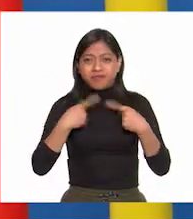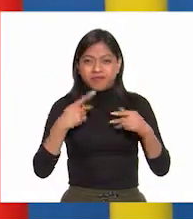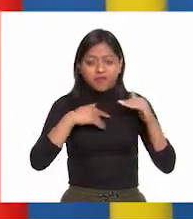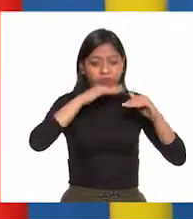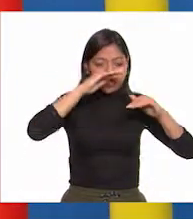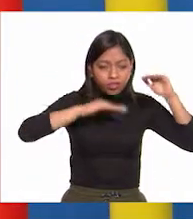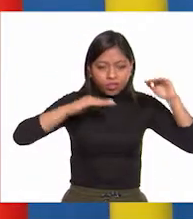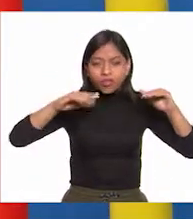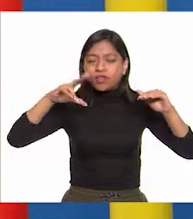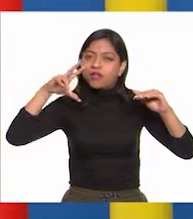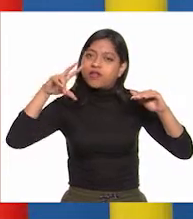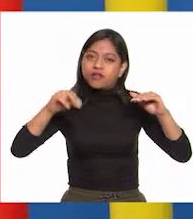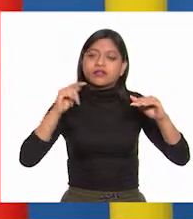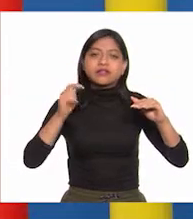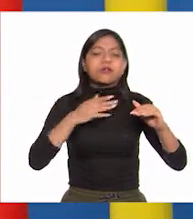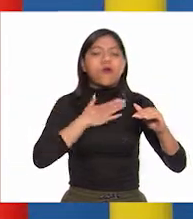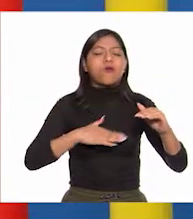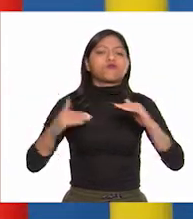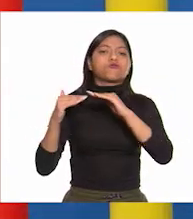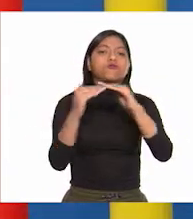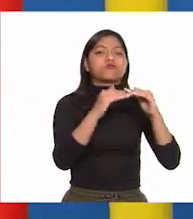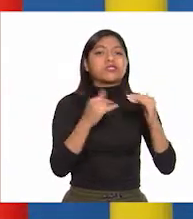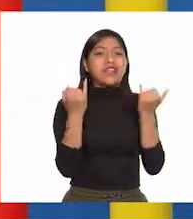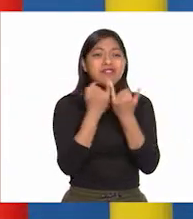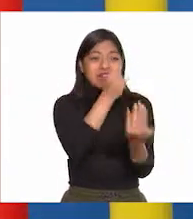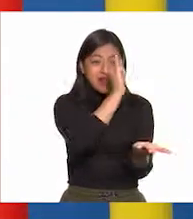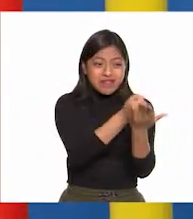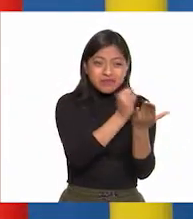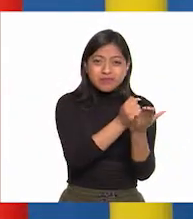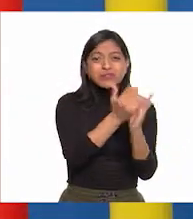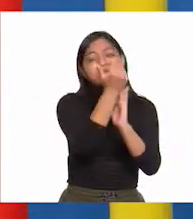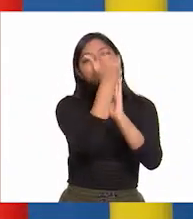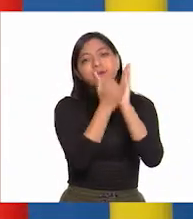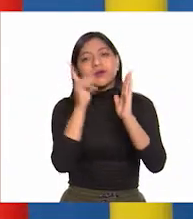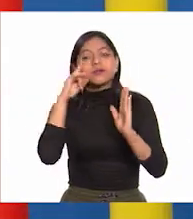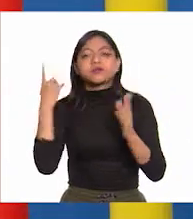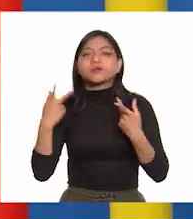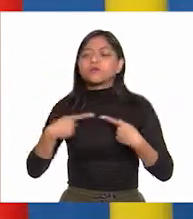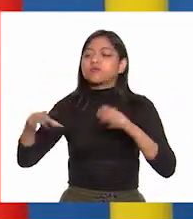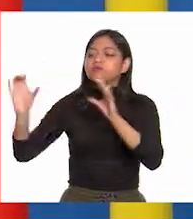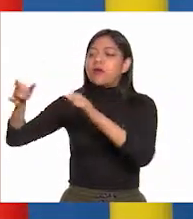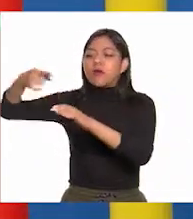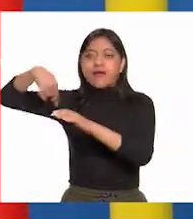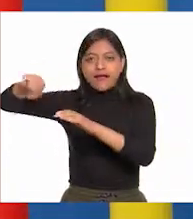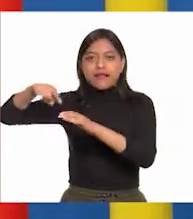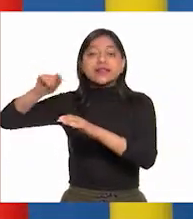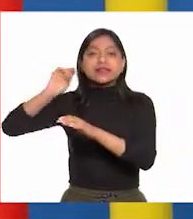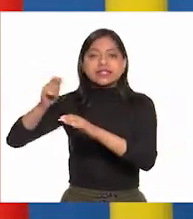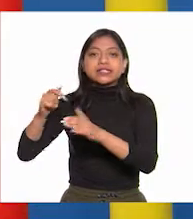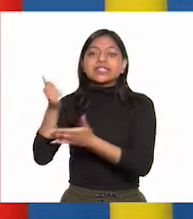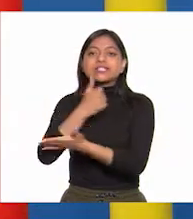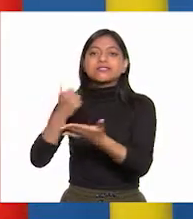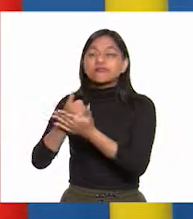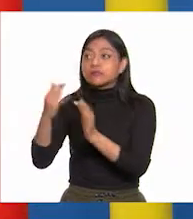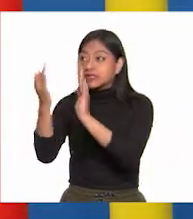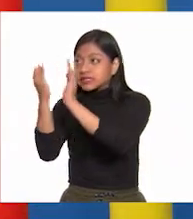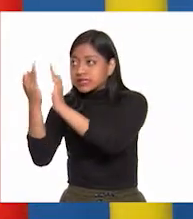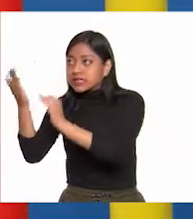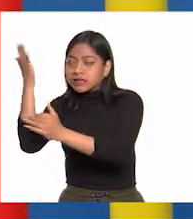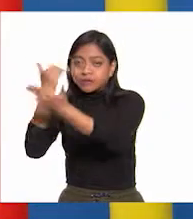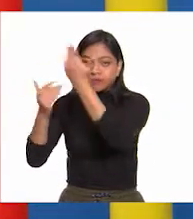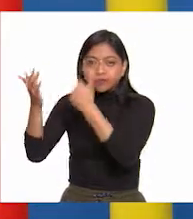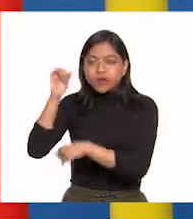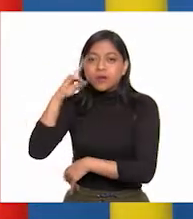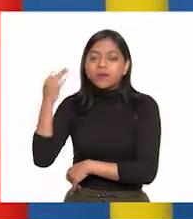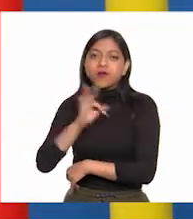como reducir el impuesto de Alcabala y reunir un congreso con representantes de todas las ciudades y conforme